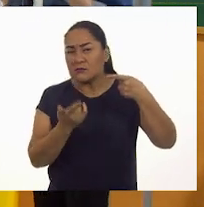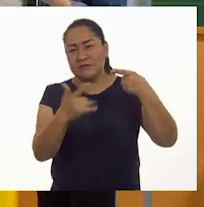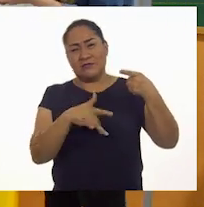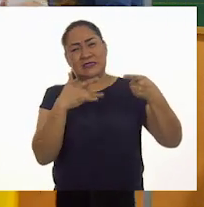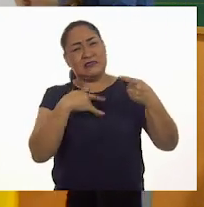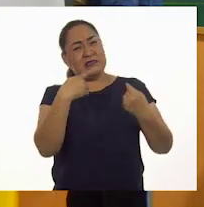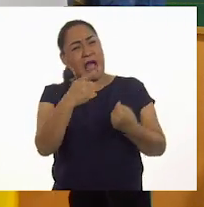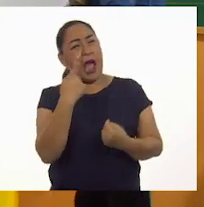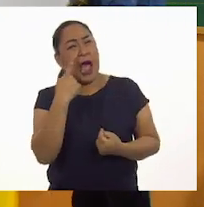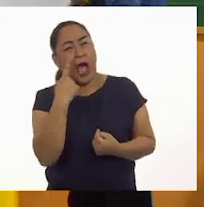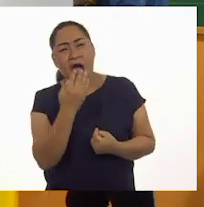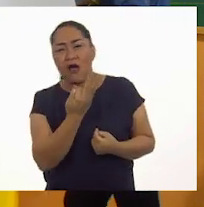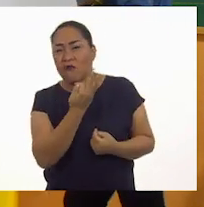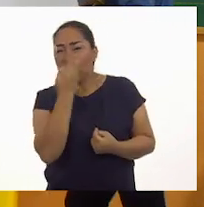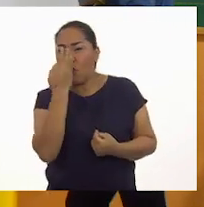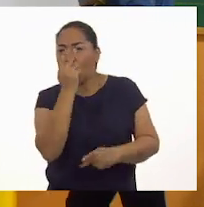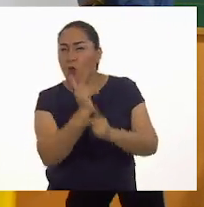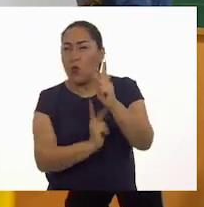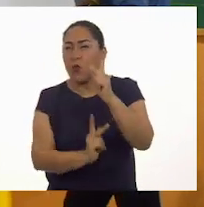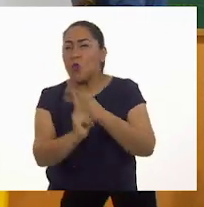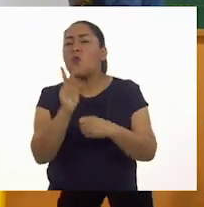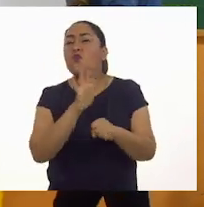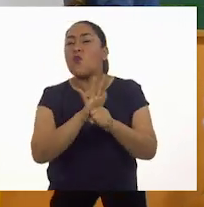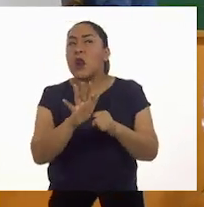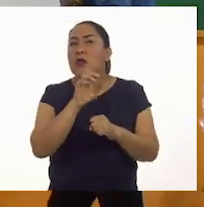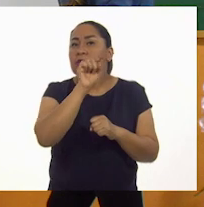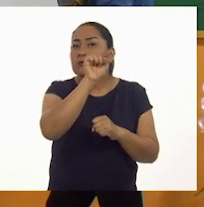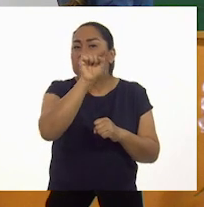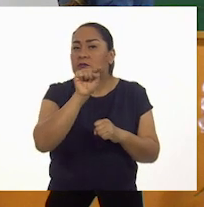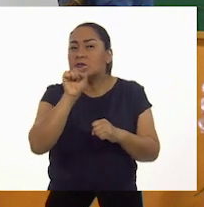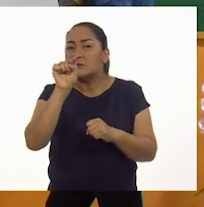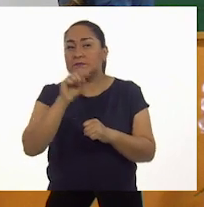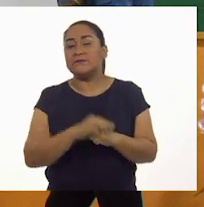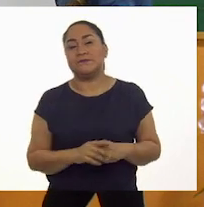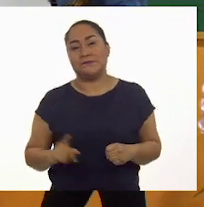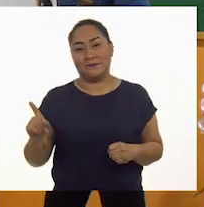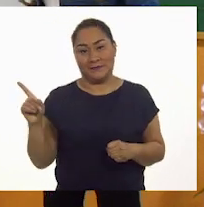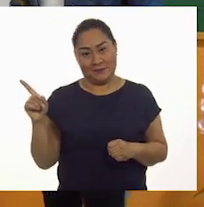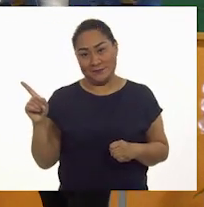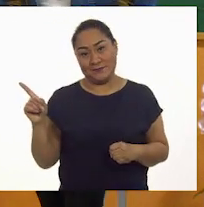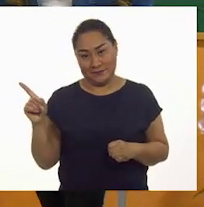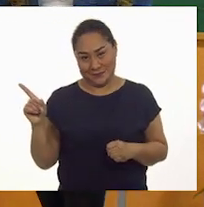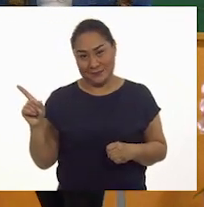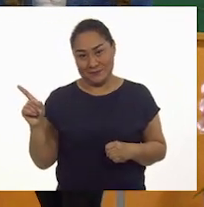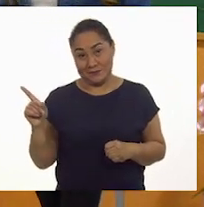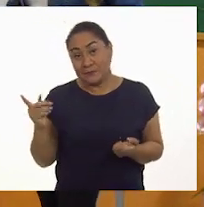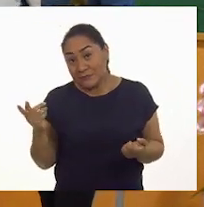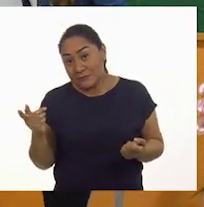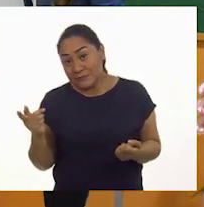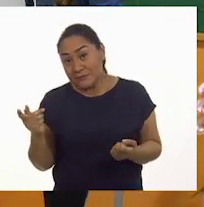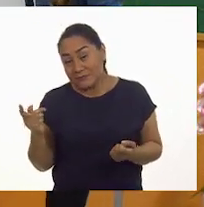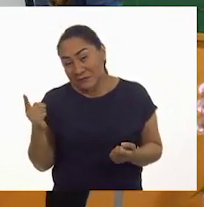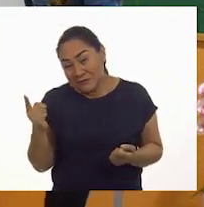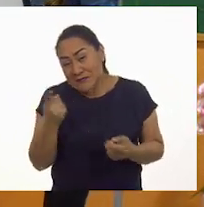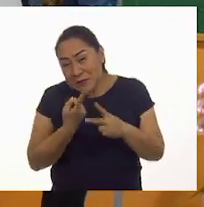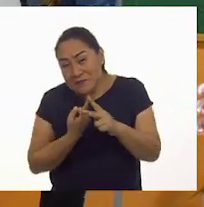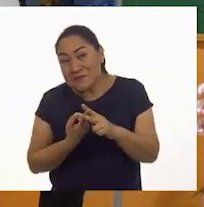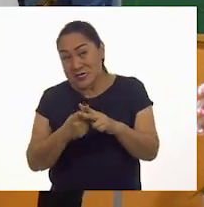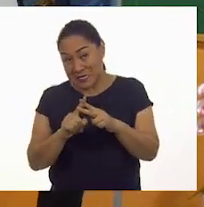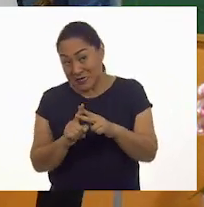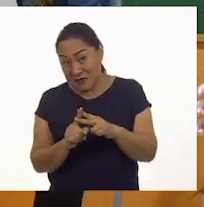son de una flor. A ver. Pues, esta. ¿Cómo ven? ¿Sí? ¿No?